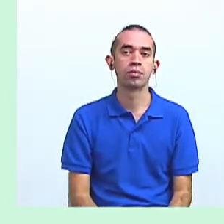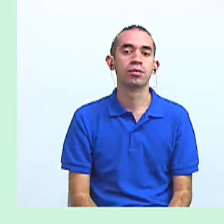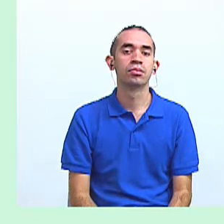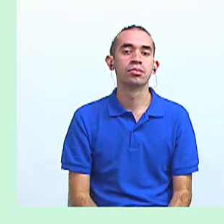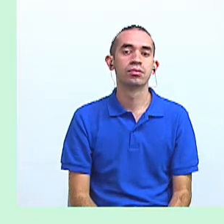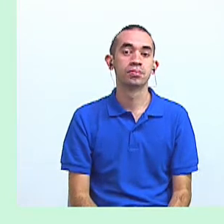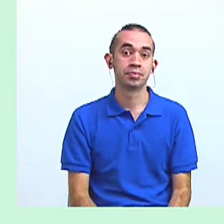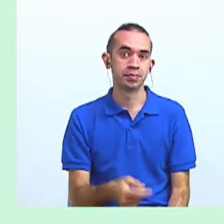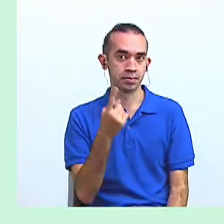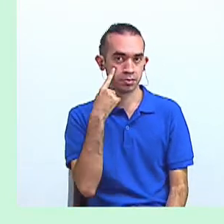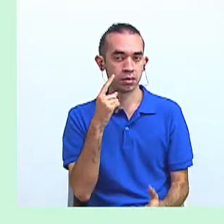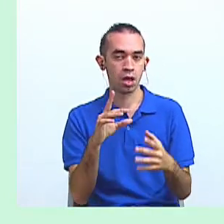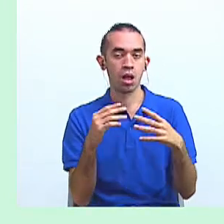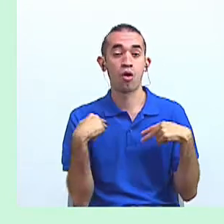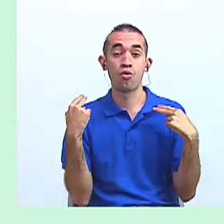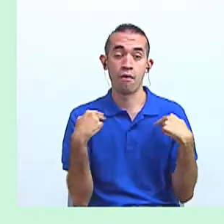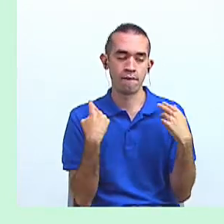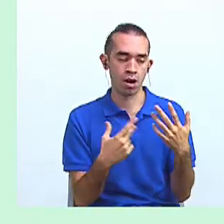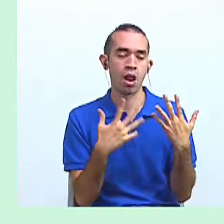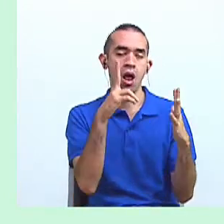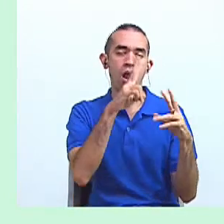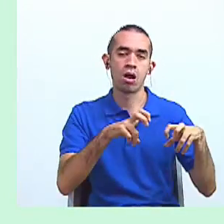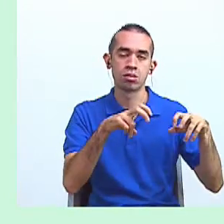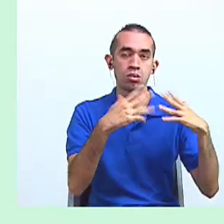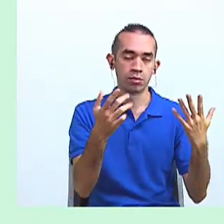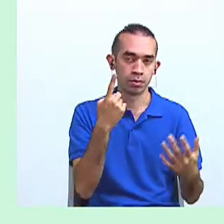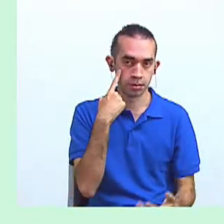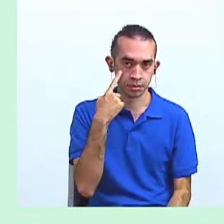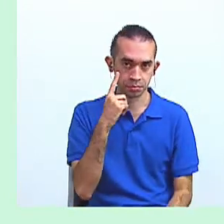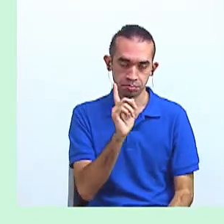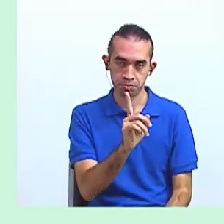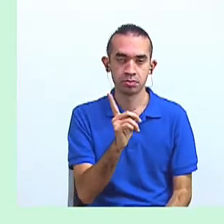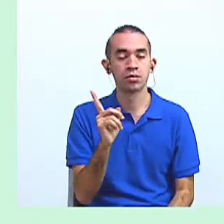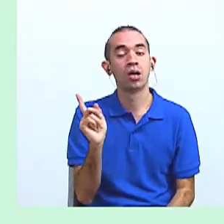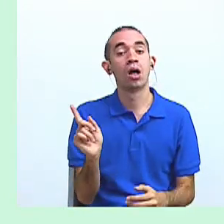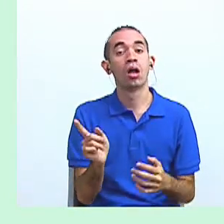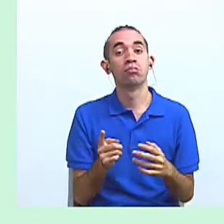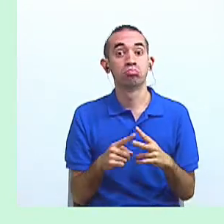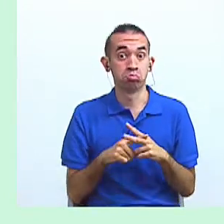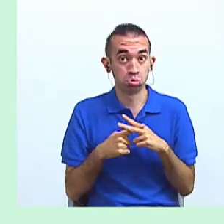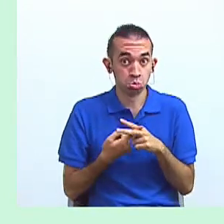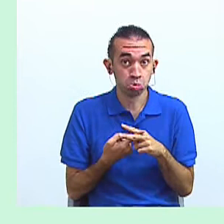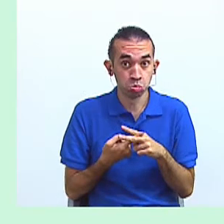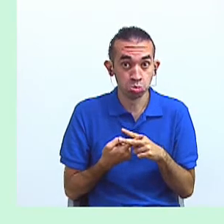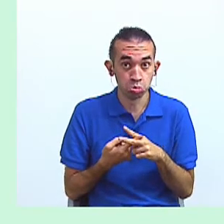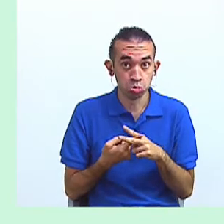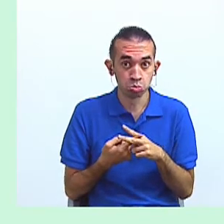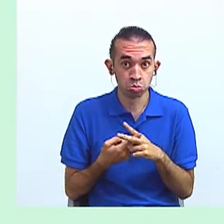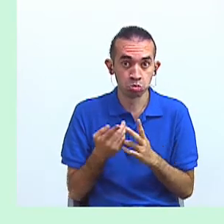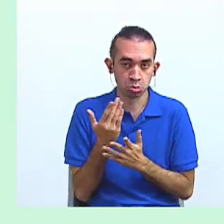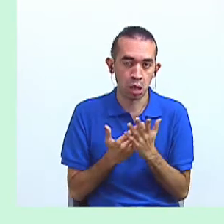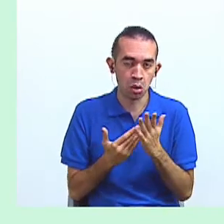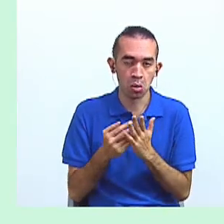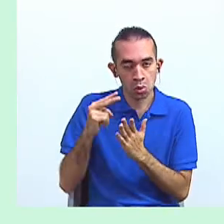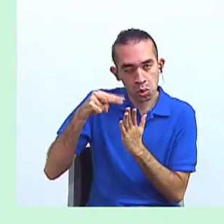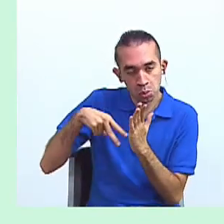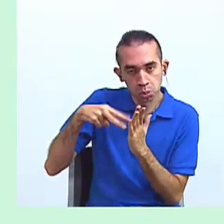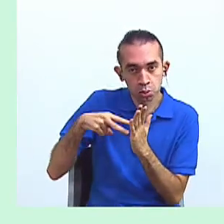análisis de esta novela. ¿Qué les parece si iniciamos con una breve lectura?